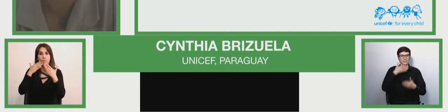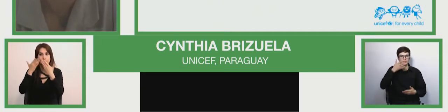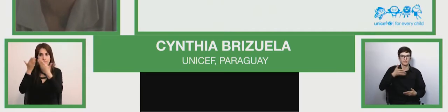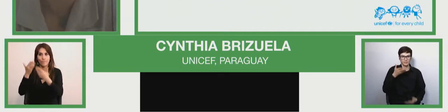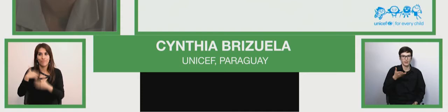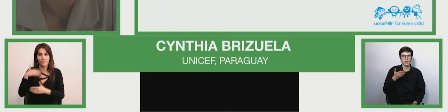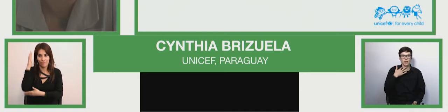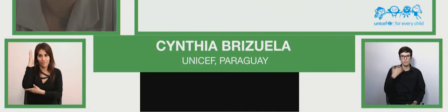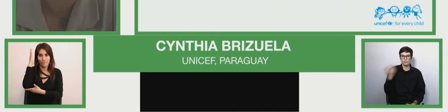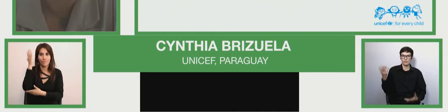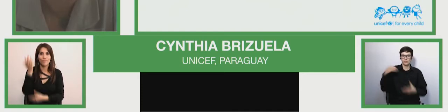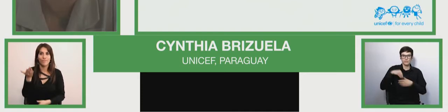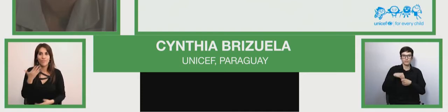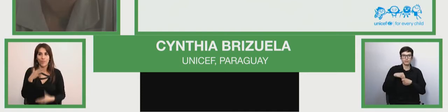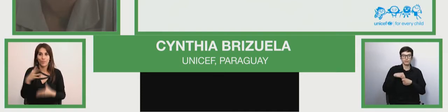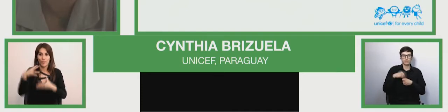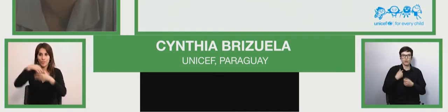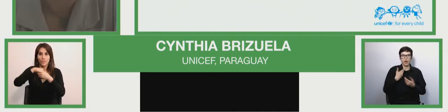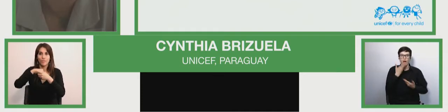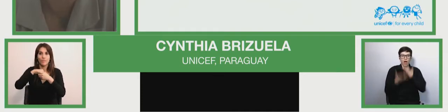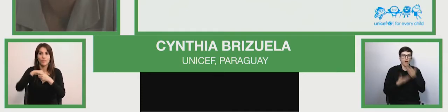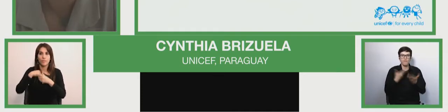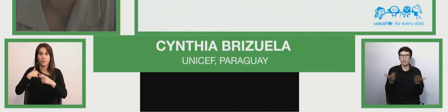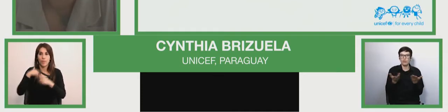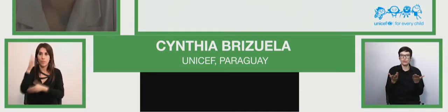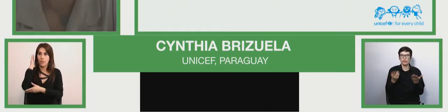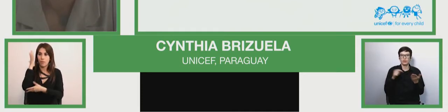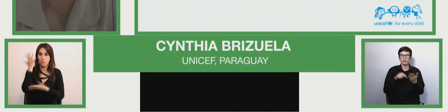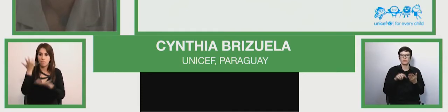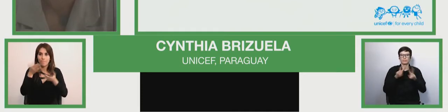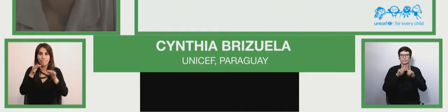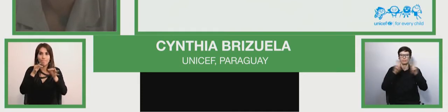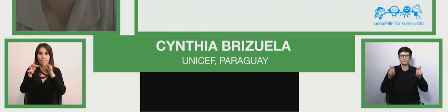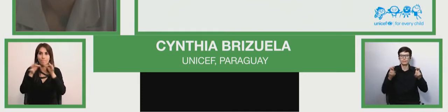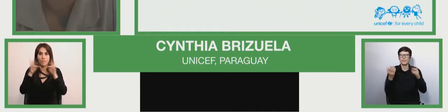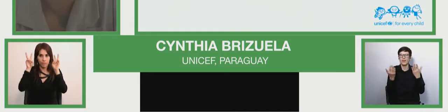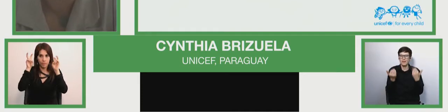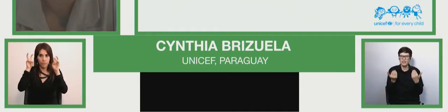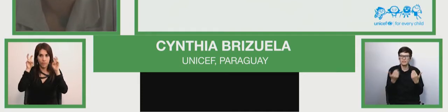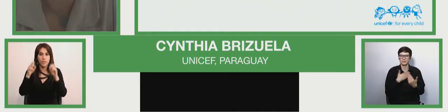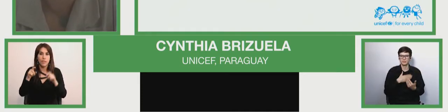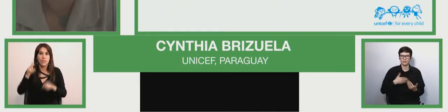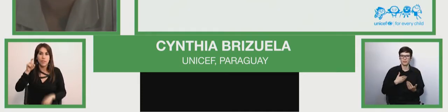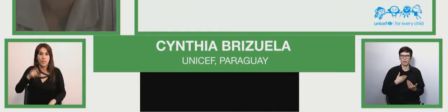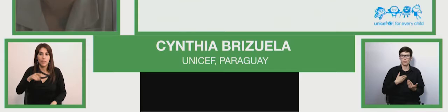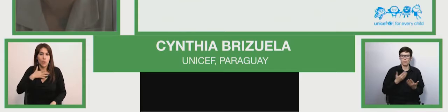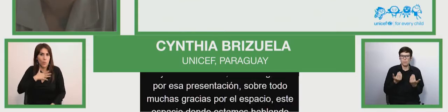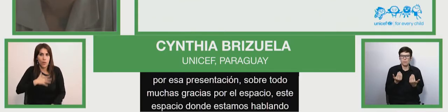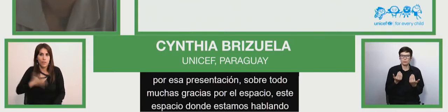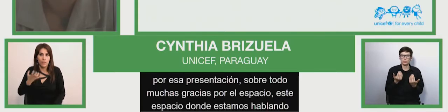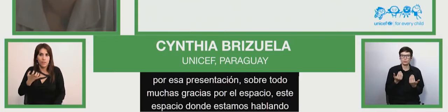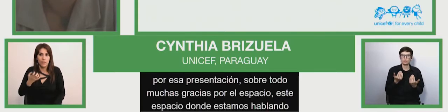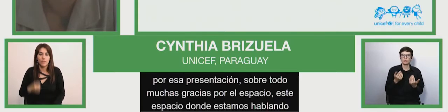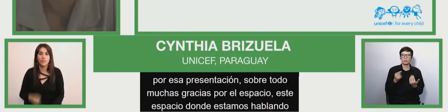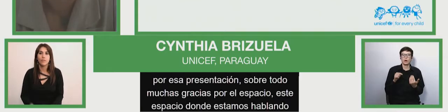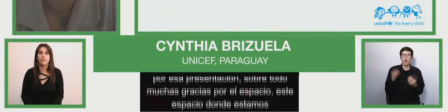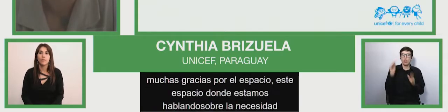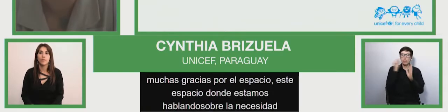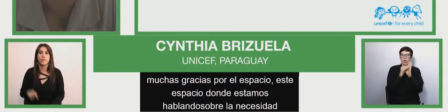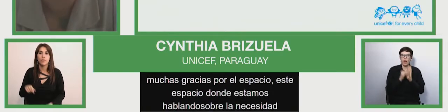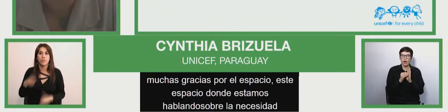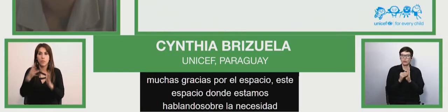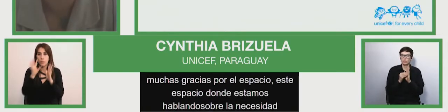donde estamos hablando sobre la necesidad de contar con datos que nos ayuden a